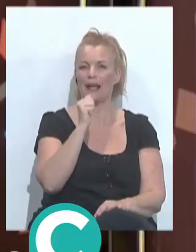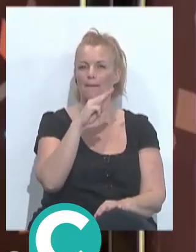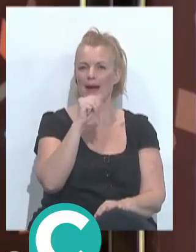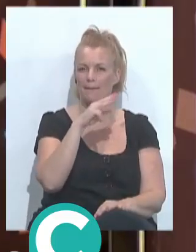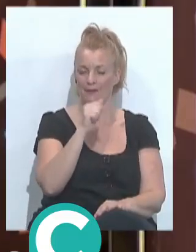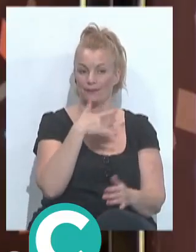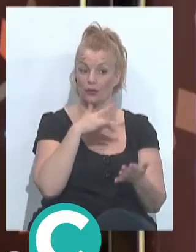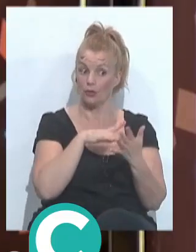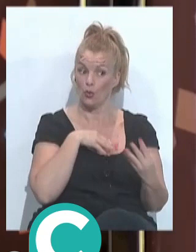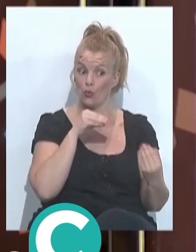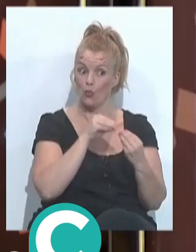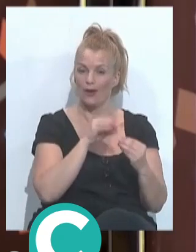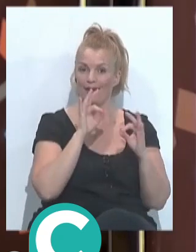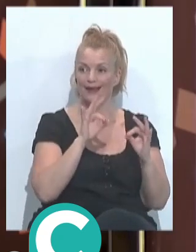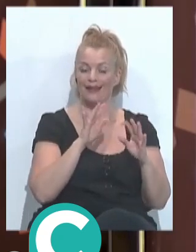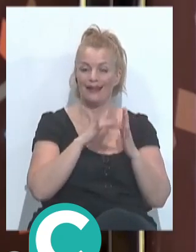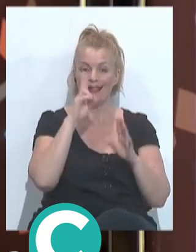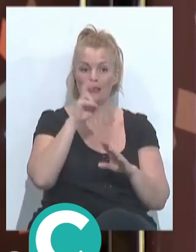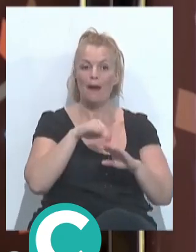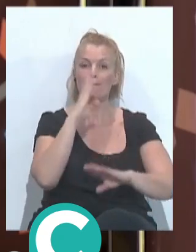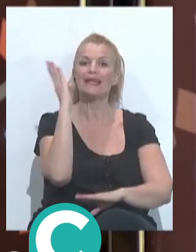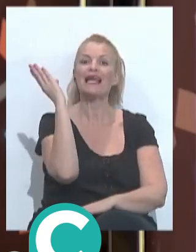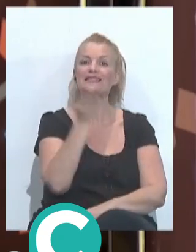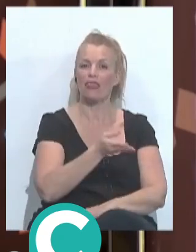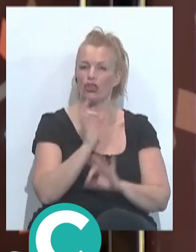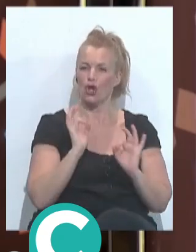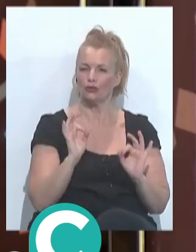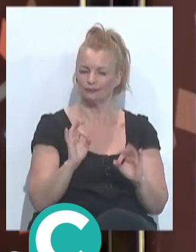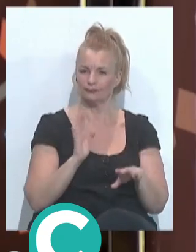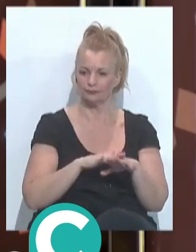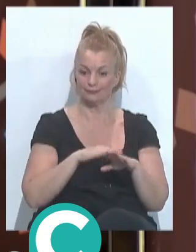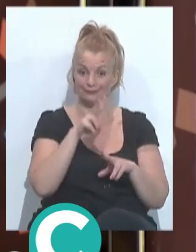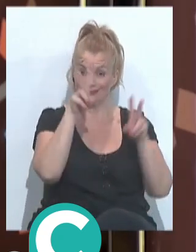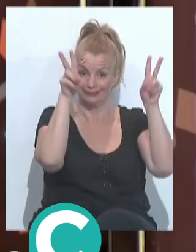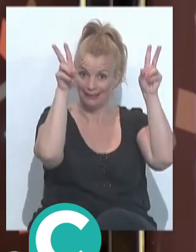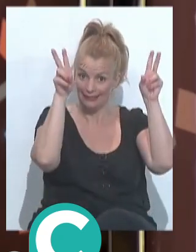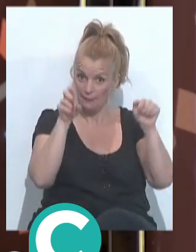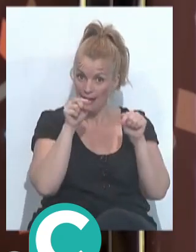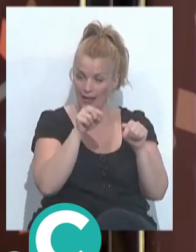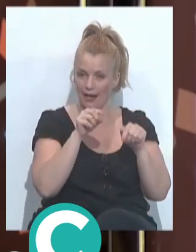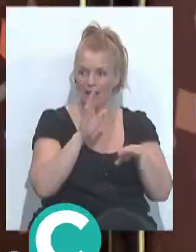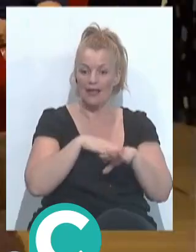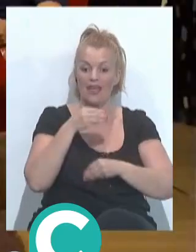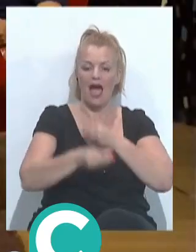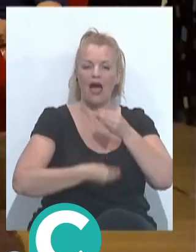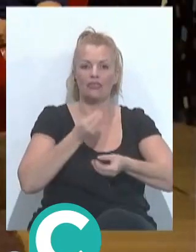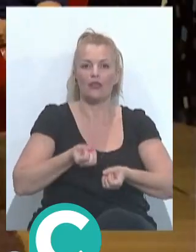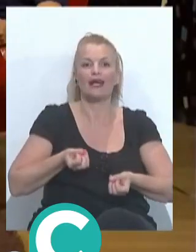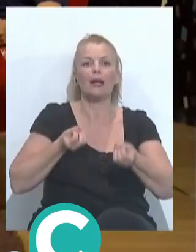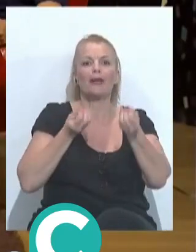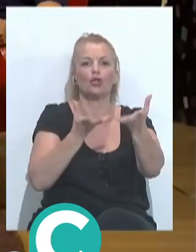en que cuando trascendió la penalización que podía conllevar el tema del hacer el repertorio